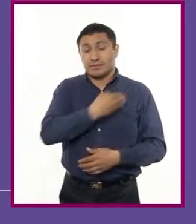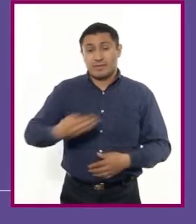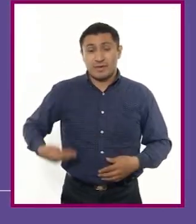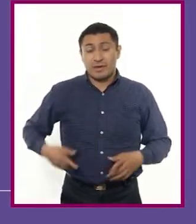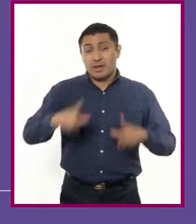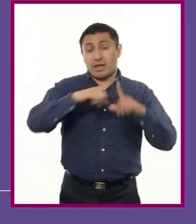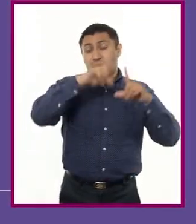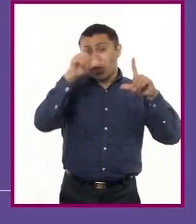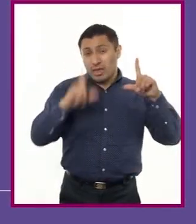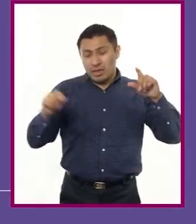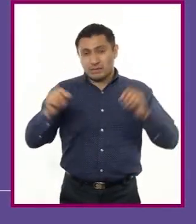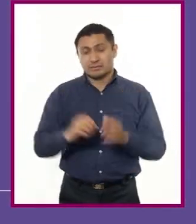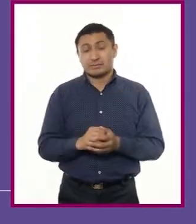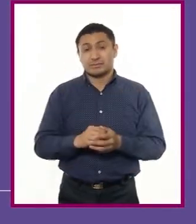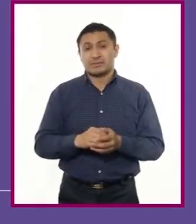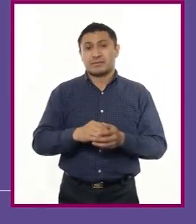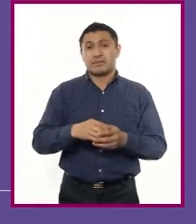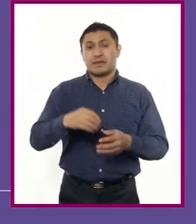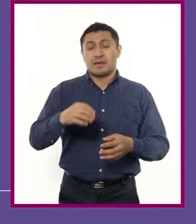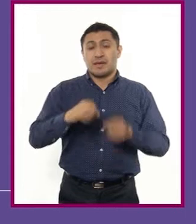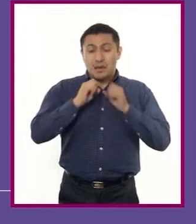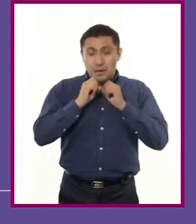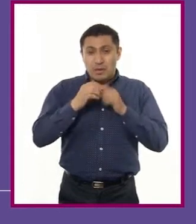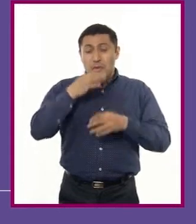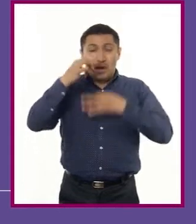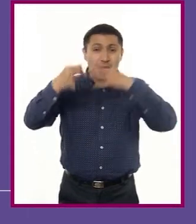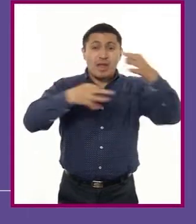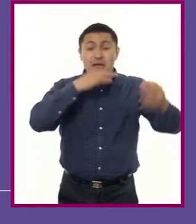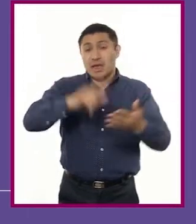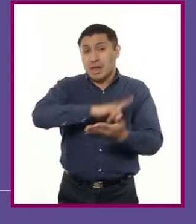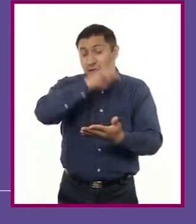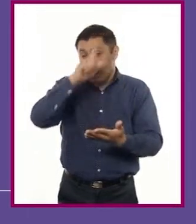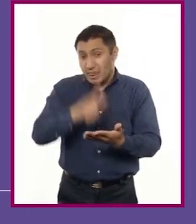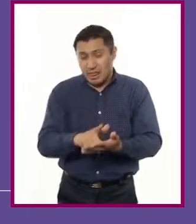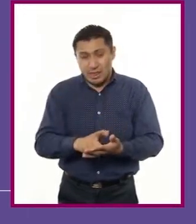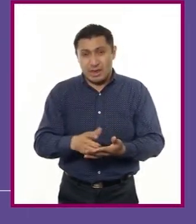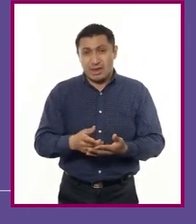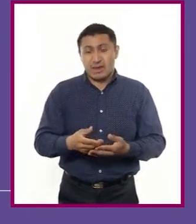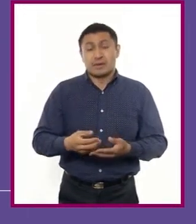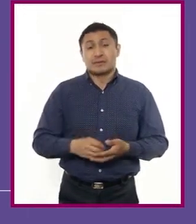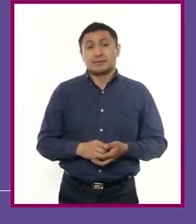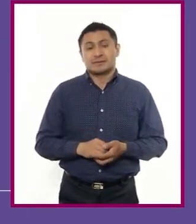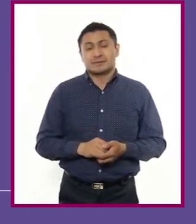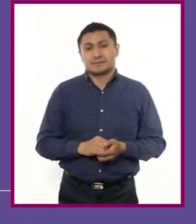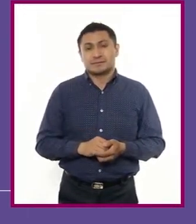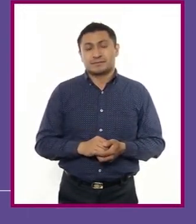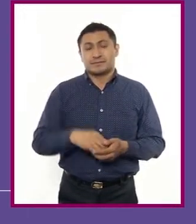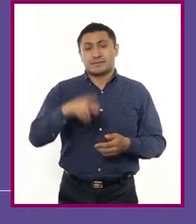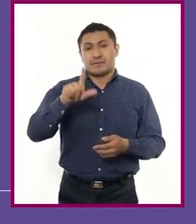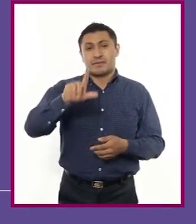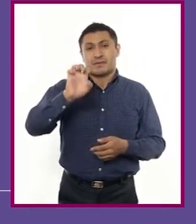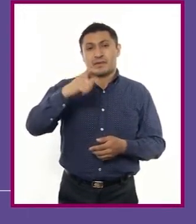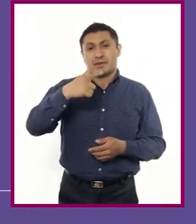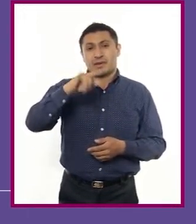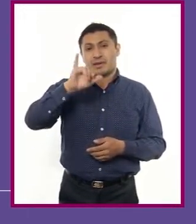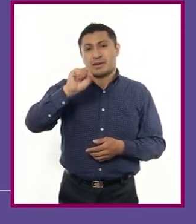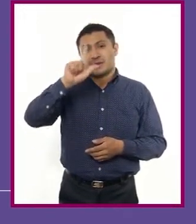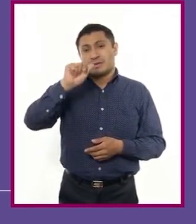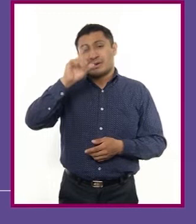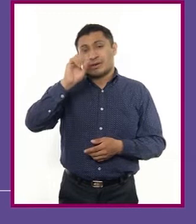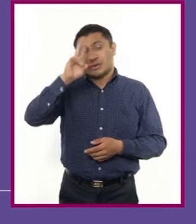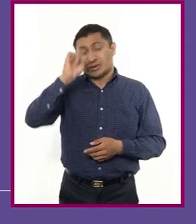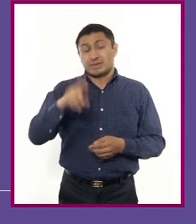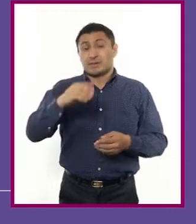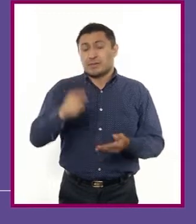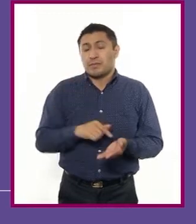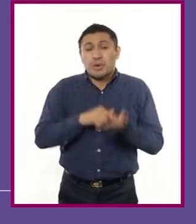República, promulgar y ejecutar las leyes en la esfera administrativa. B. Legisladores, proponer, discutir